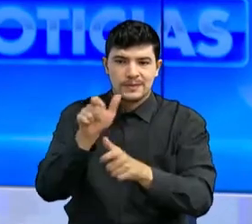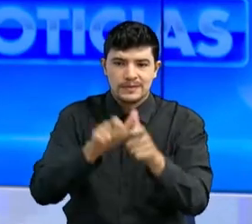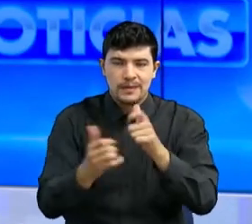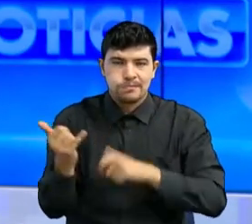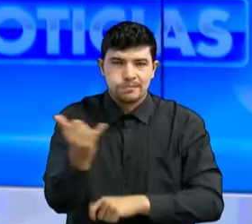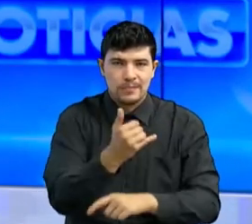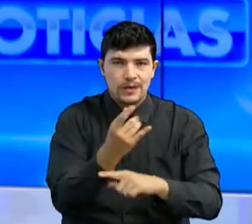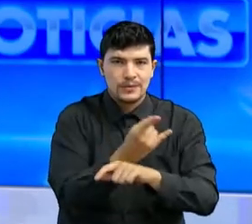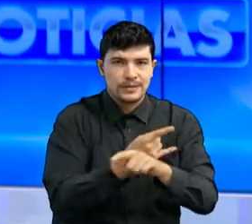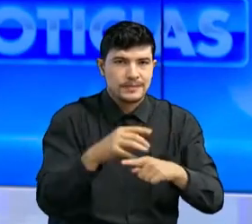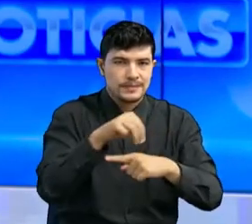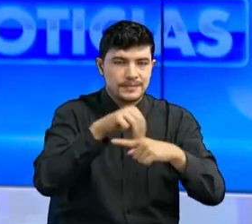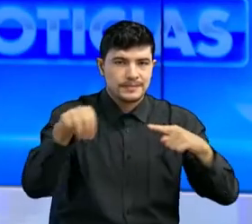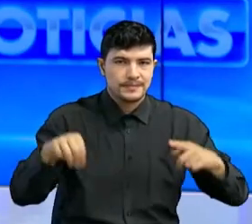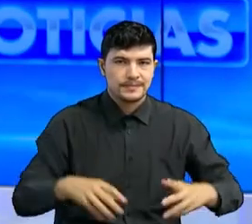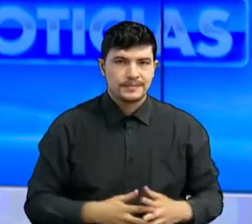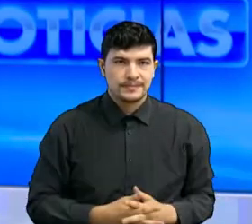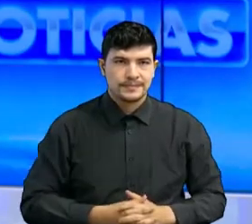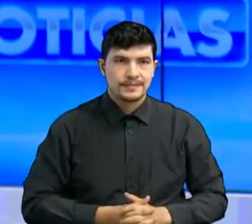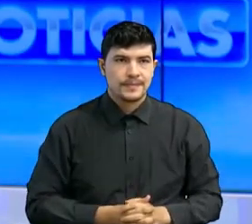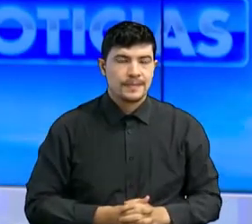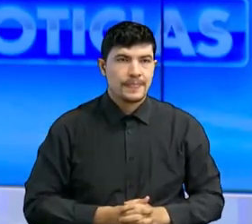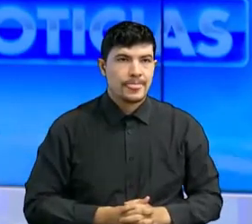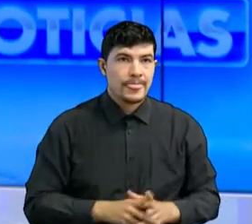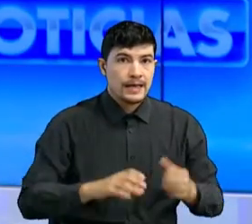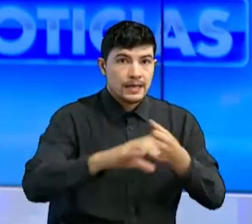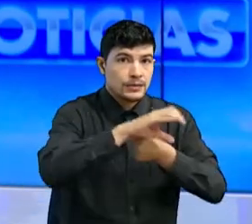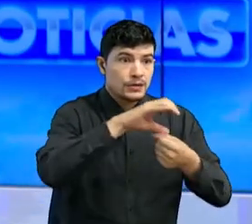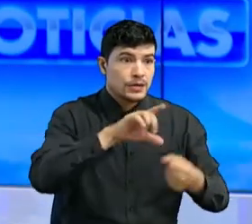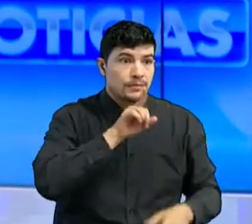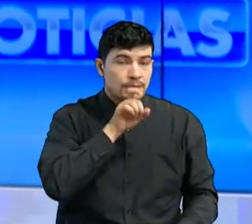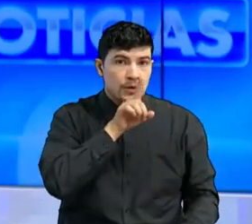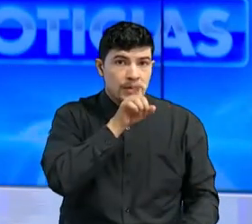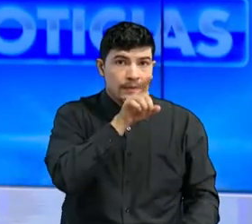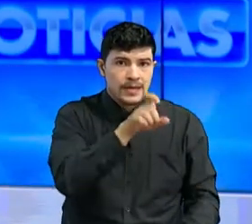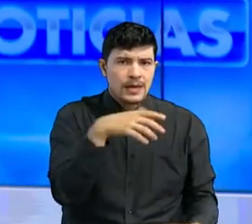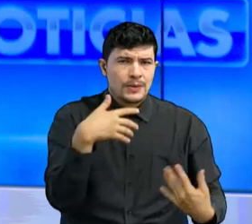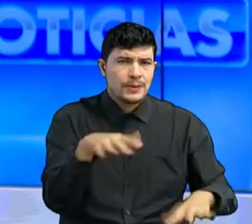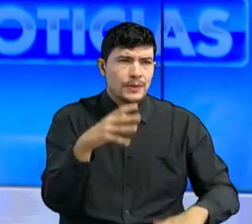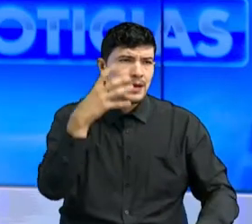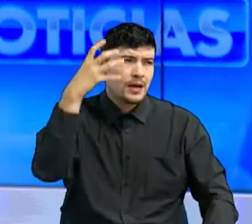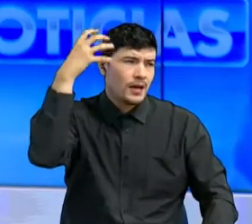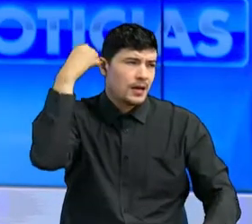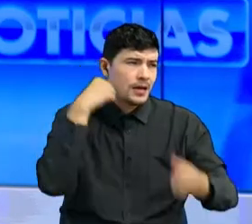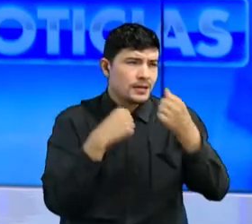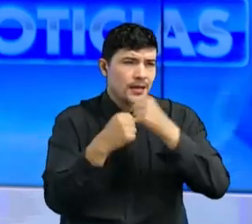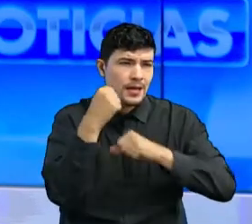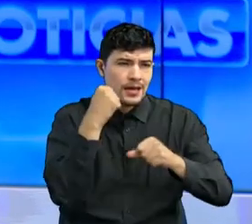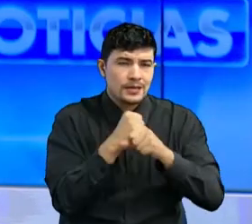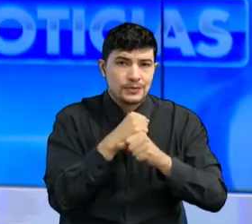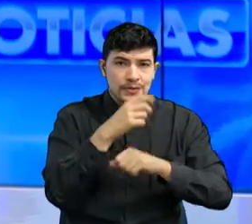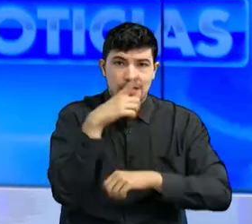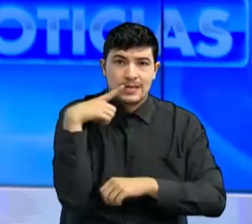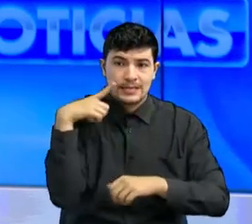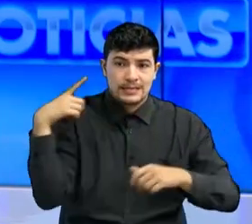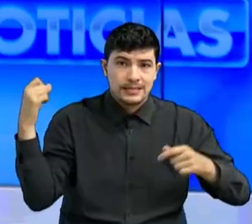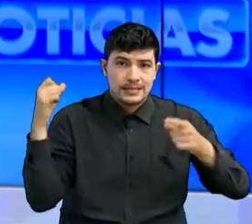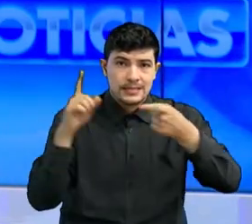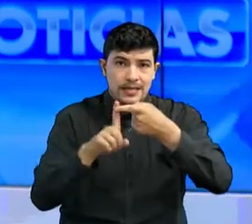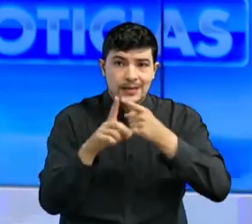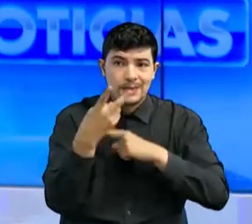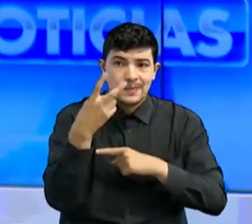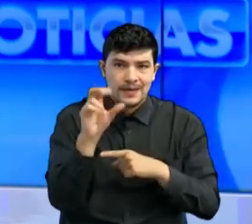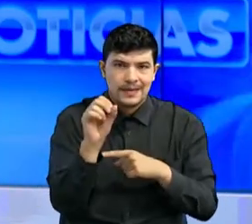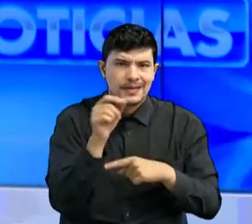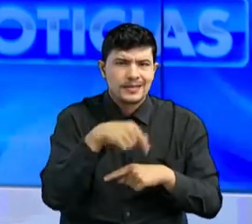Y en la ciudad de Bucaramanga, uno de los formatos de entretenimiento más populares, atractivos y emblemáticos del siglo XX, vuelve a nuestros tiempos. Se